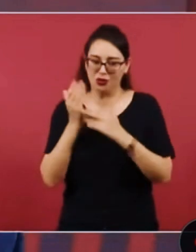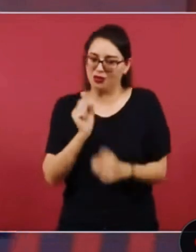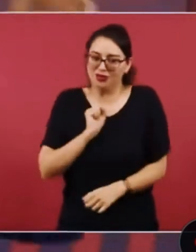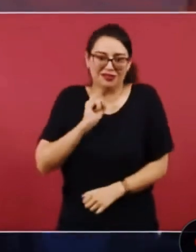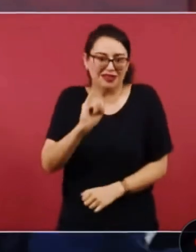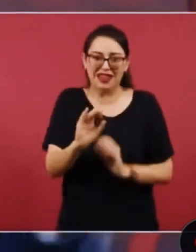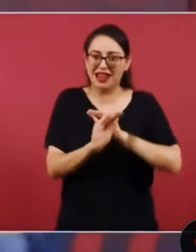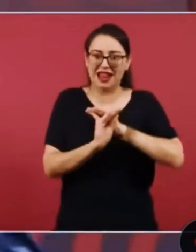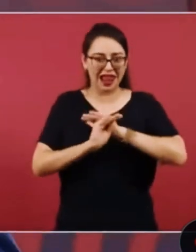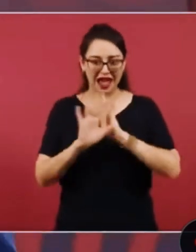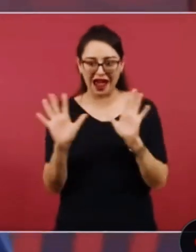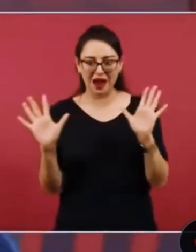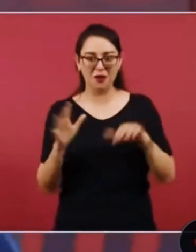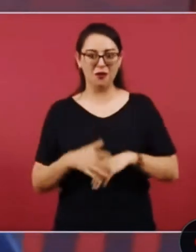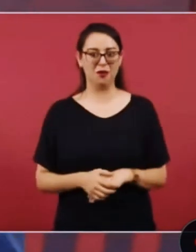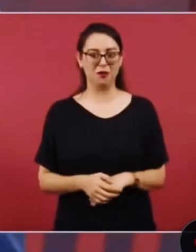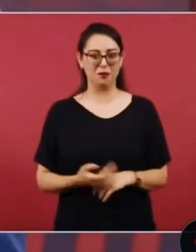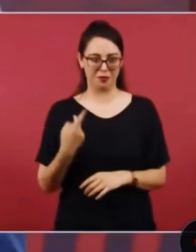sepa quiénes son